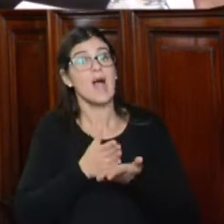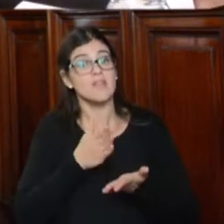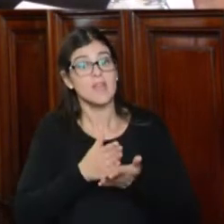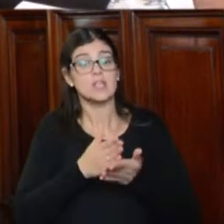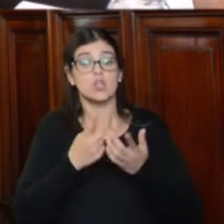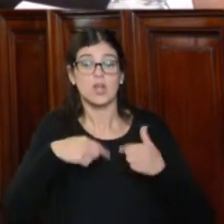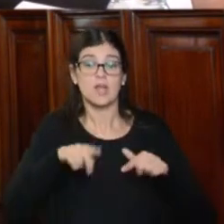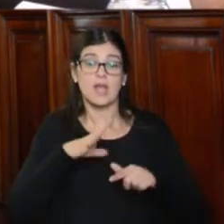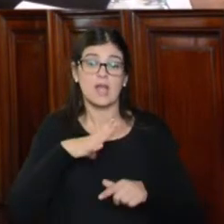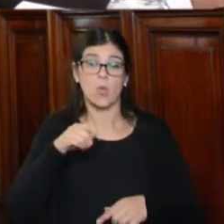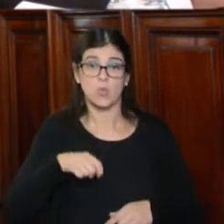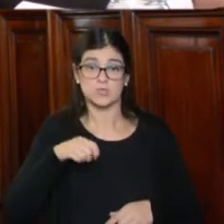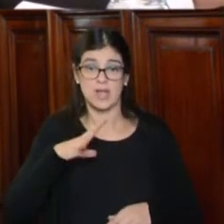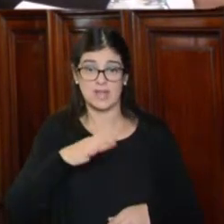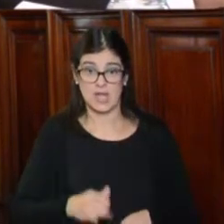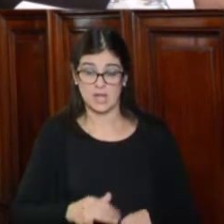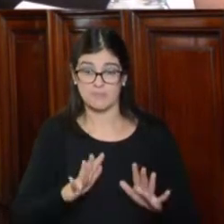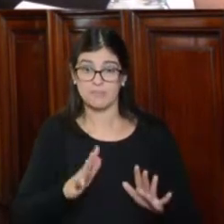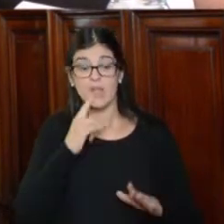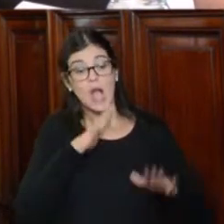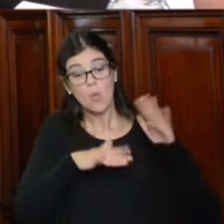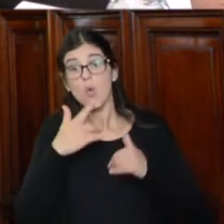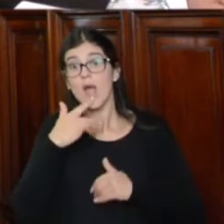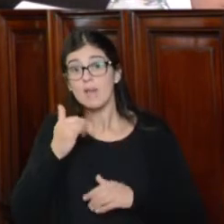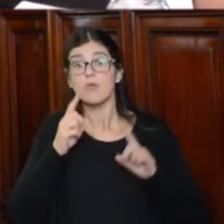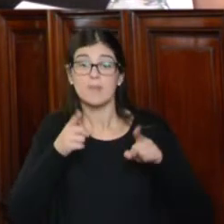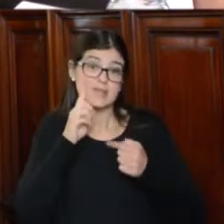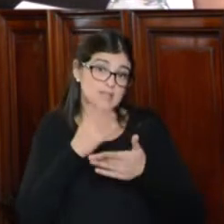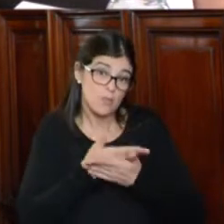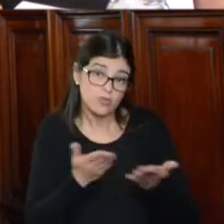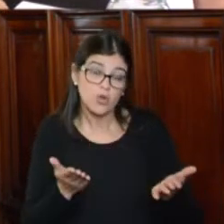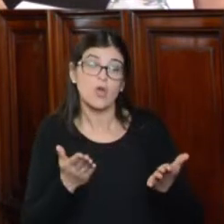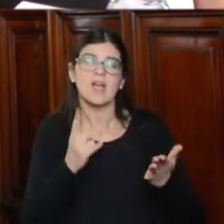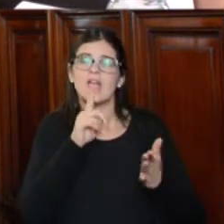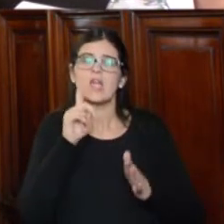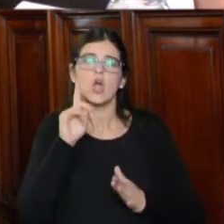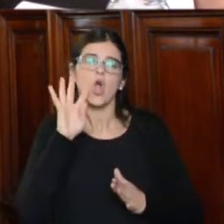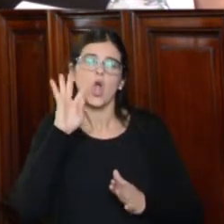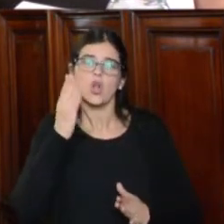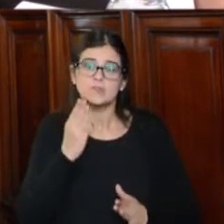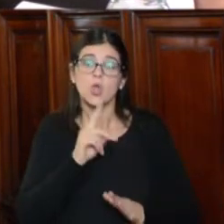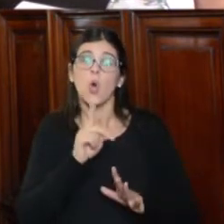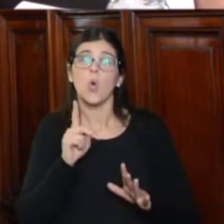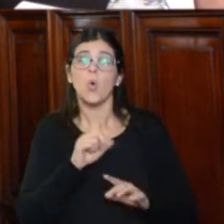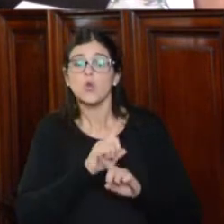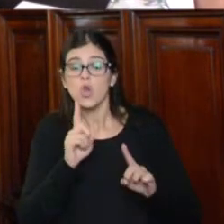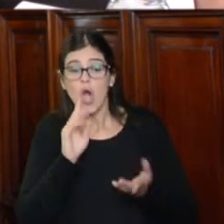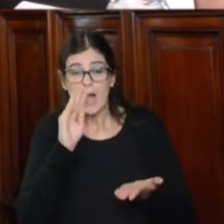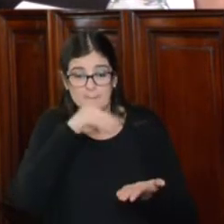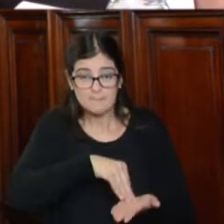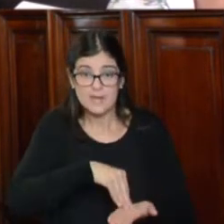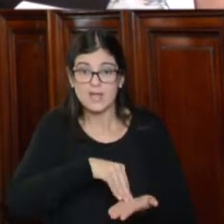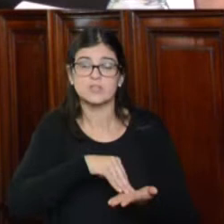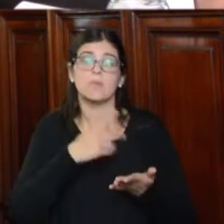tutela judicial efectiva. En algún caso, se señaló también el desconocimiento o la no aplicación,